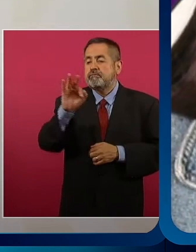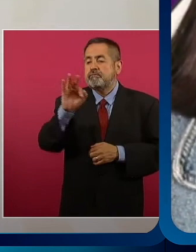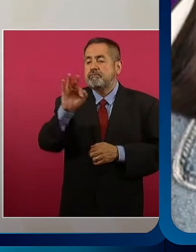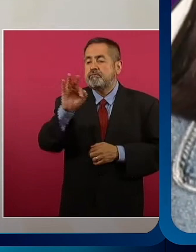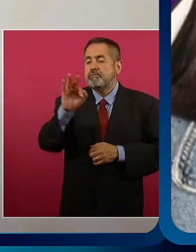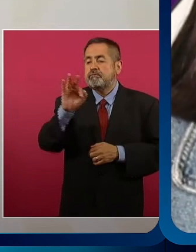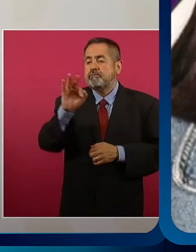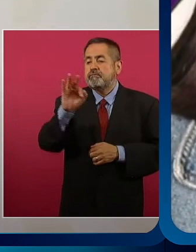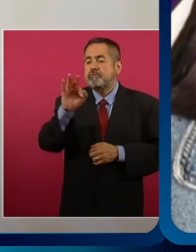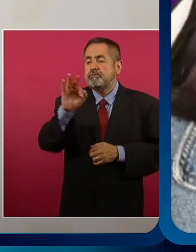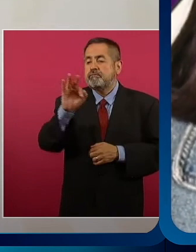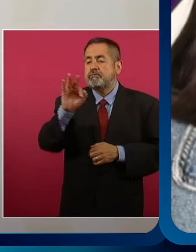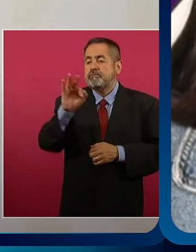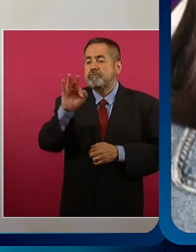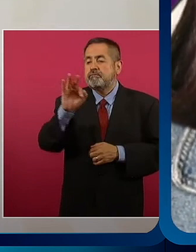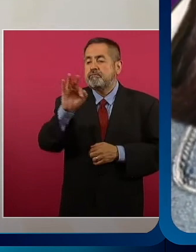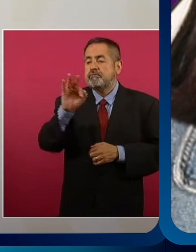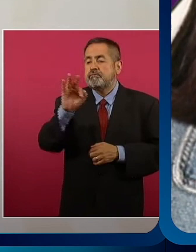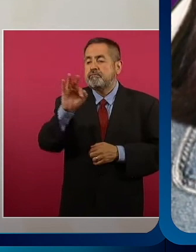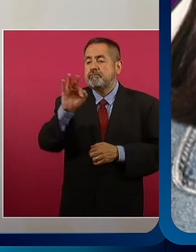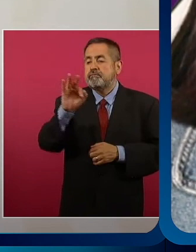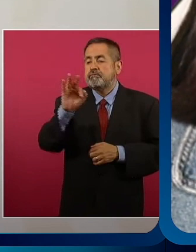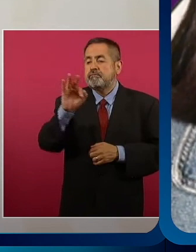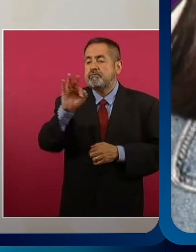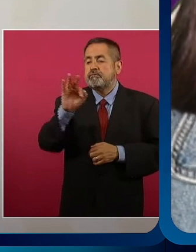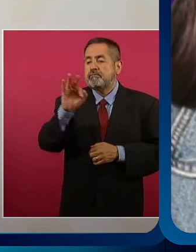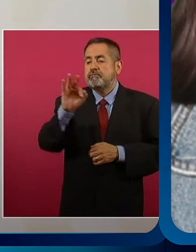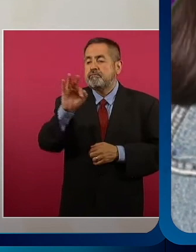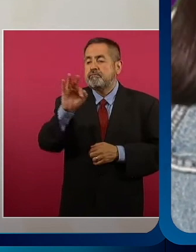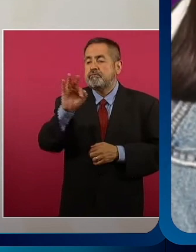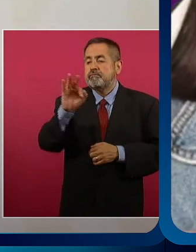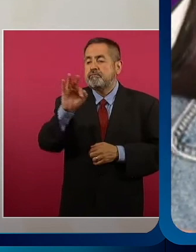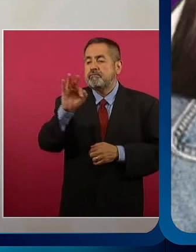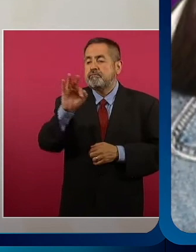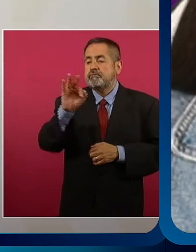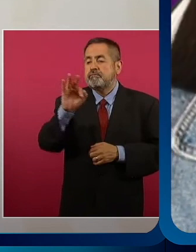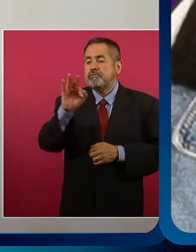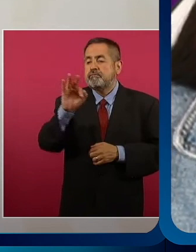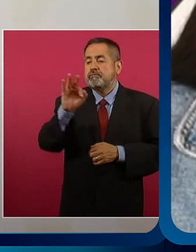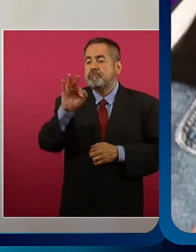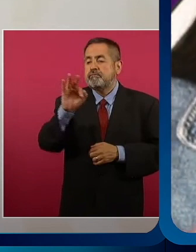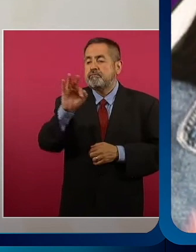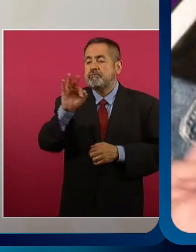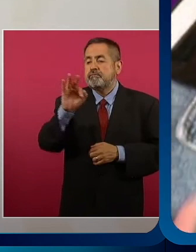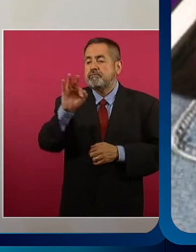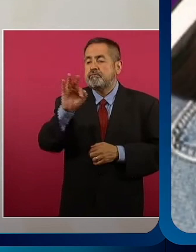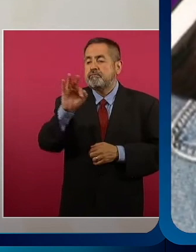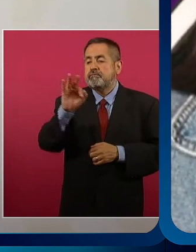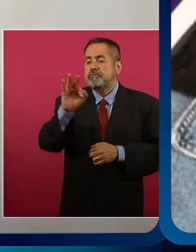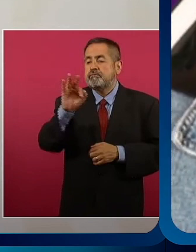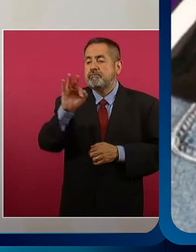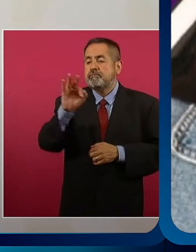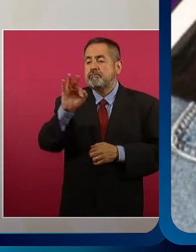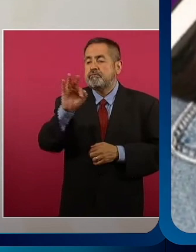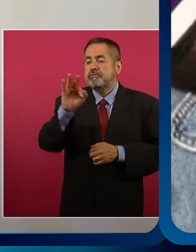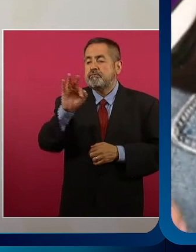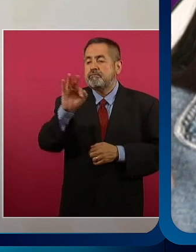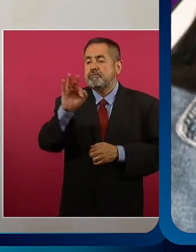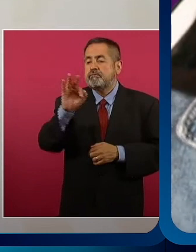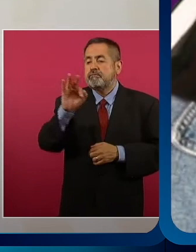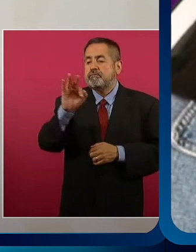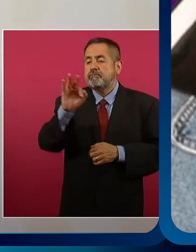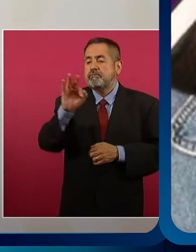faltado liderazgo. Y es que también cuando el presidente llegó, pues no cayó en bandeja de oro. Tuvo que